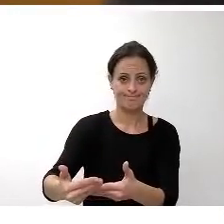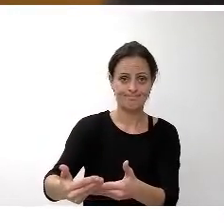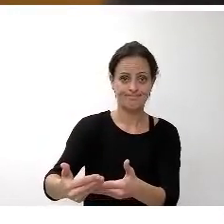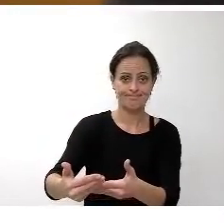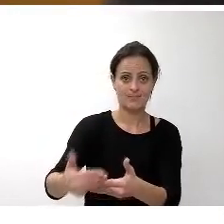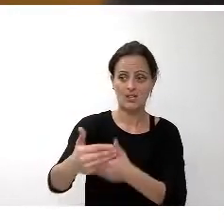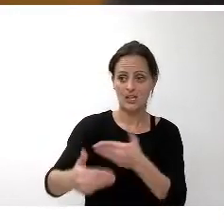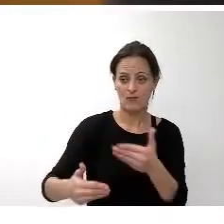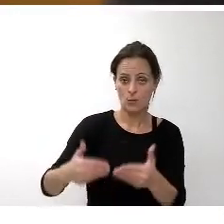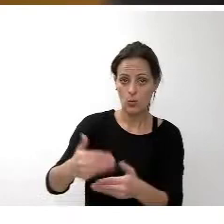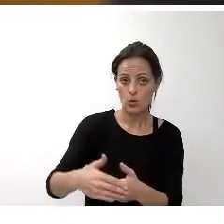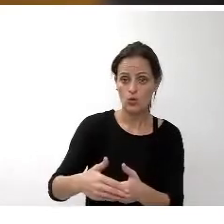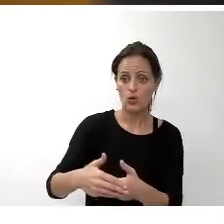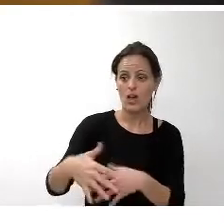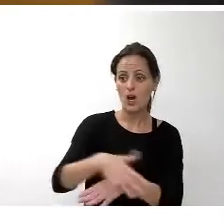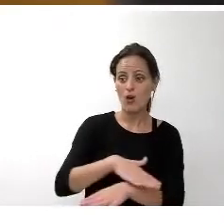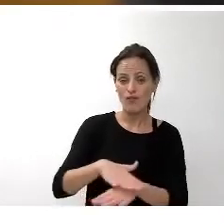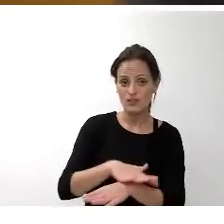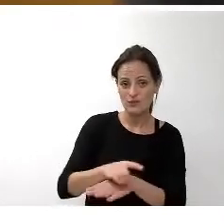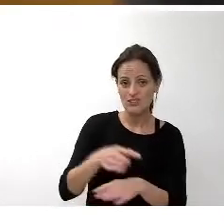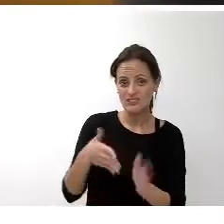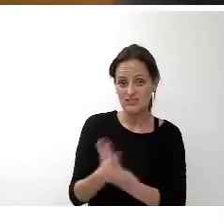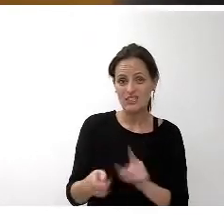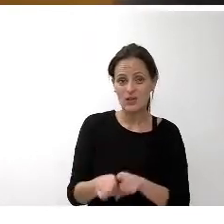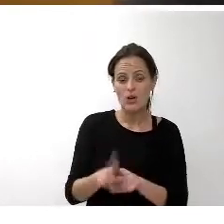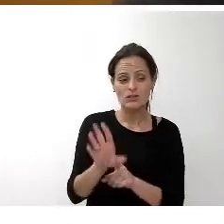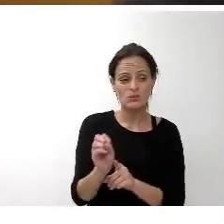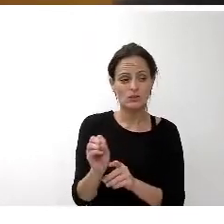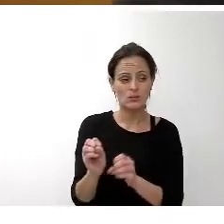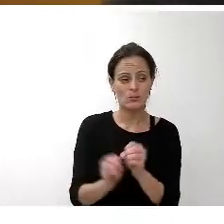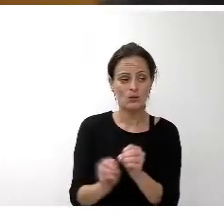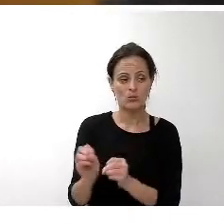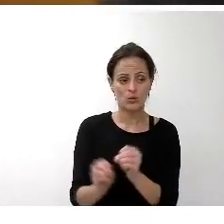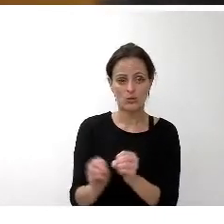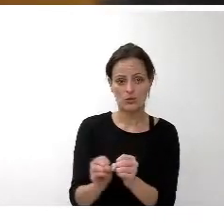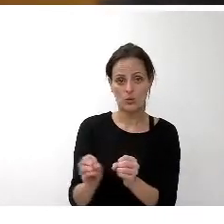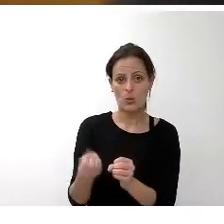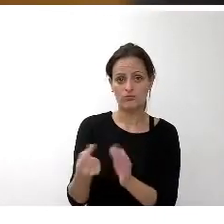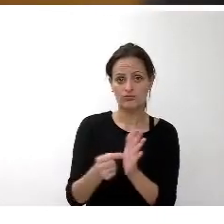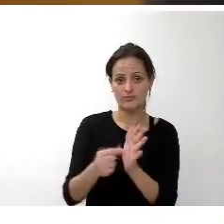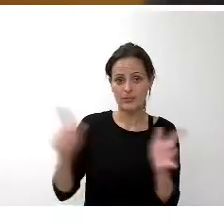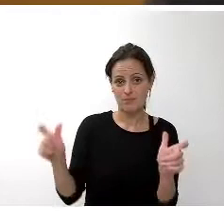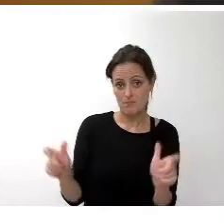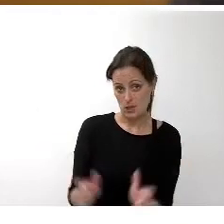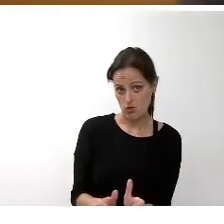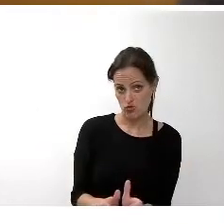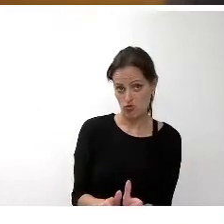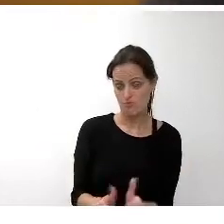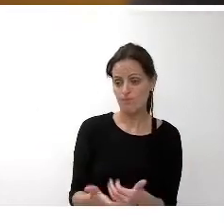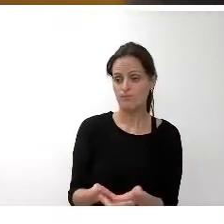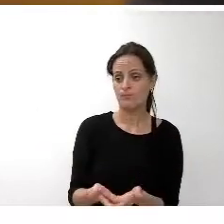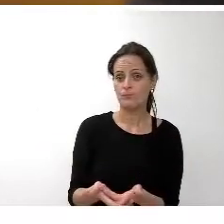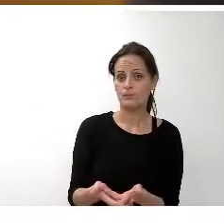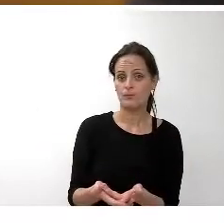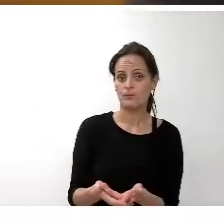más de un 50%, muy por encima de los ratios de la propia Administración local y, qué decir, de los